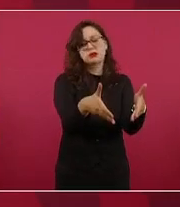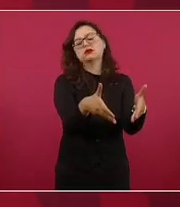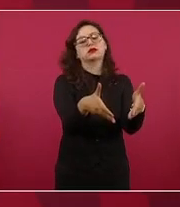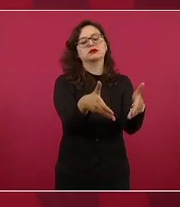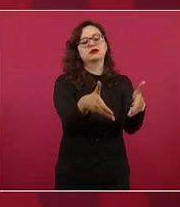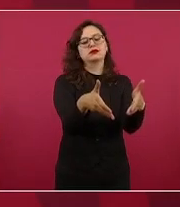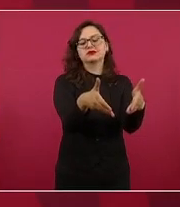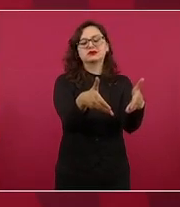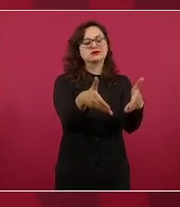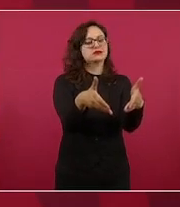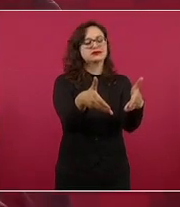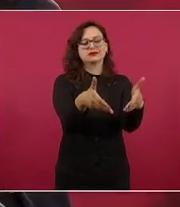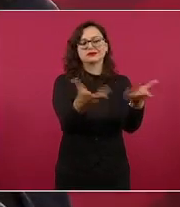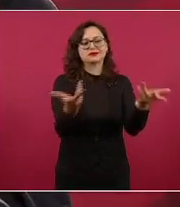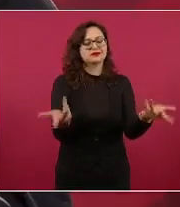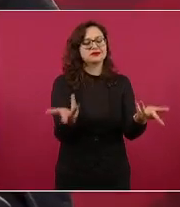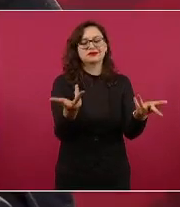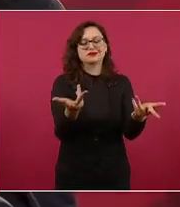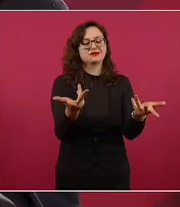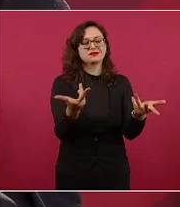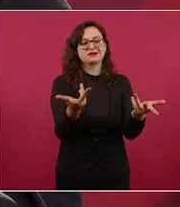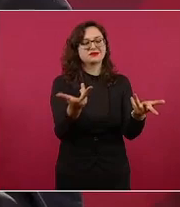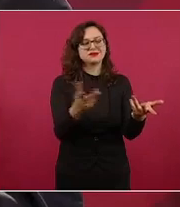muy superficial